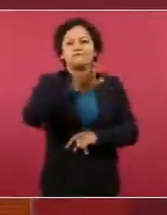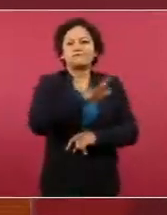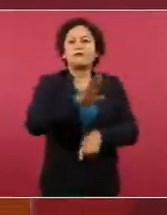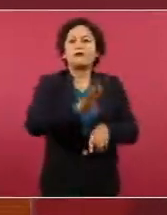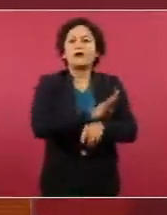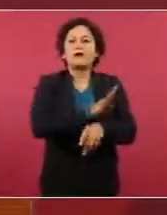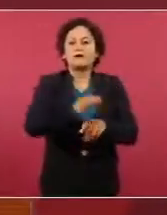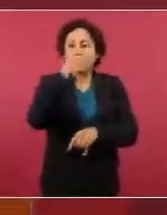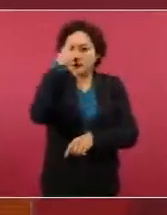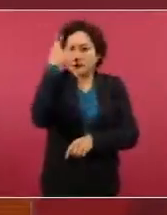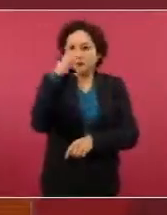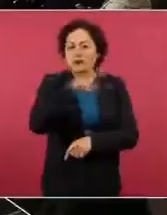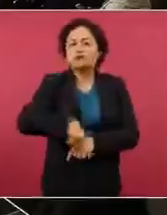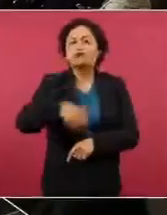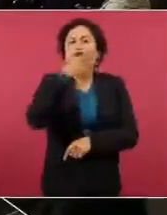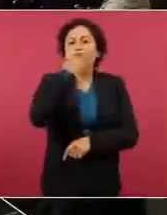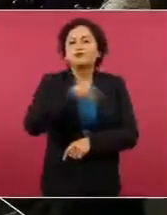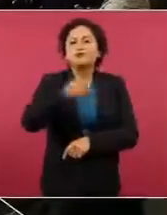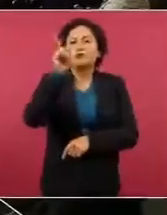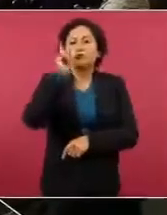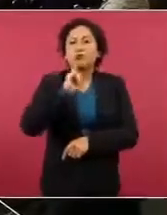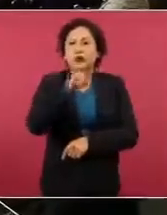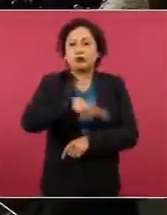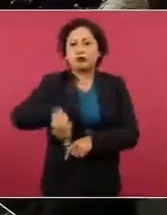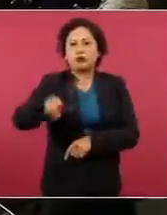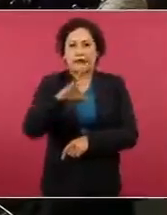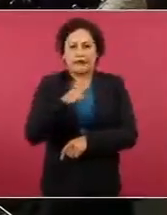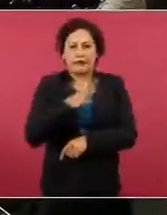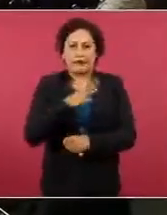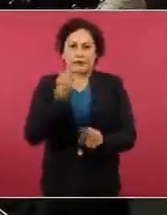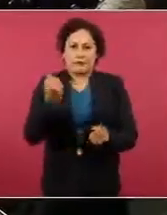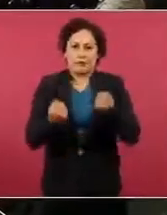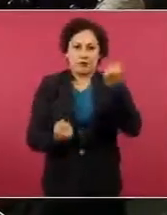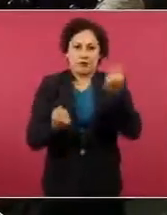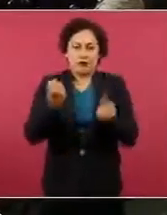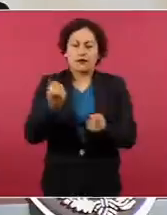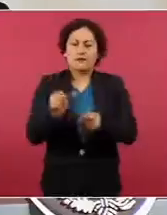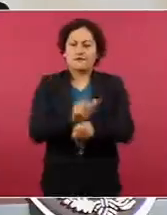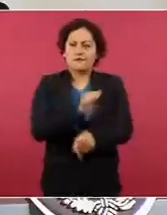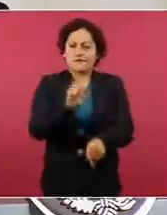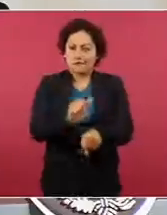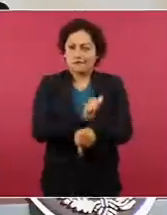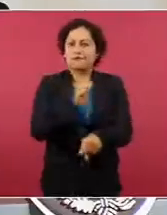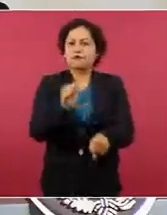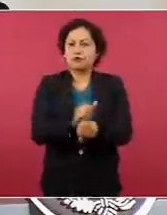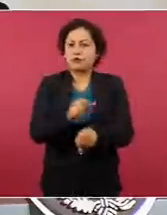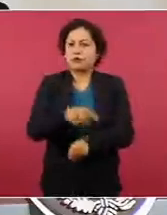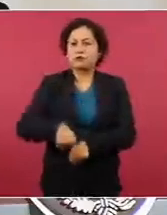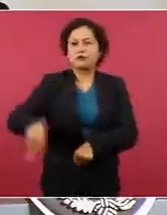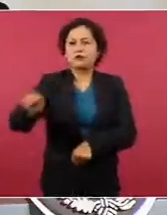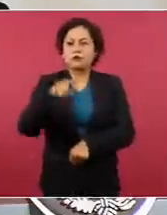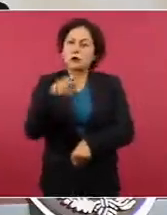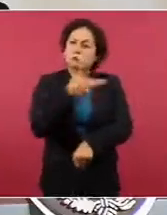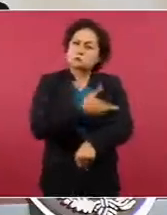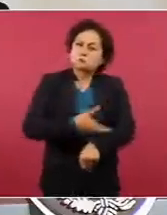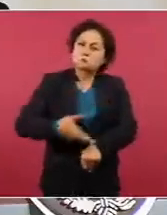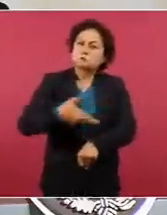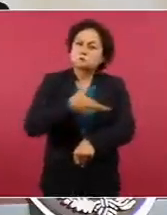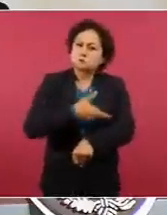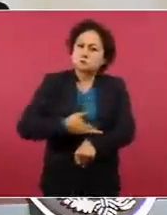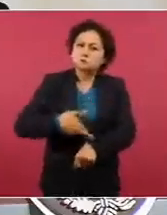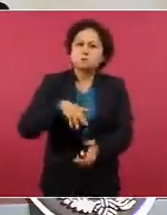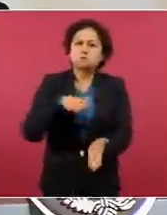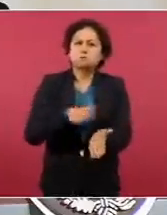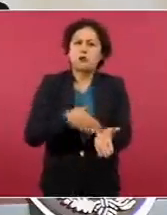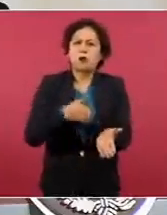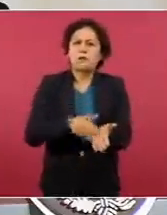legítimo de estos vehículos, dándole certeza jurídica sobre los mismos y que además